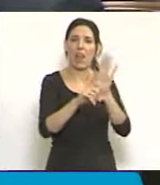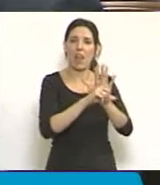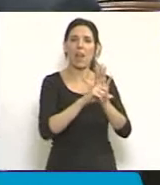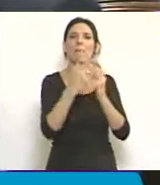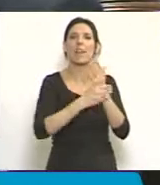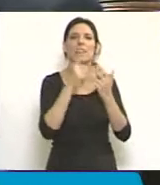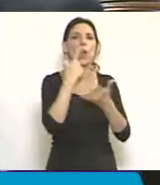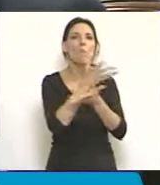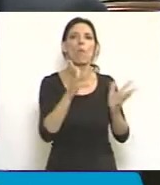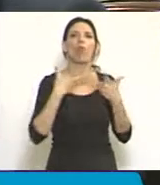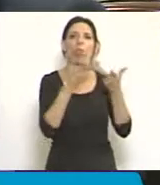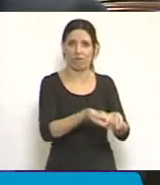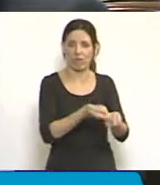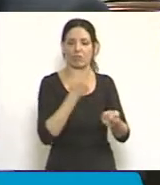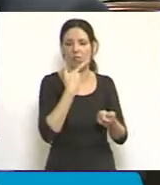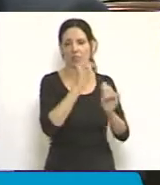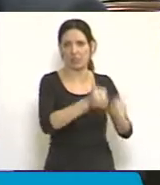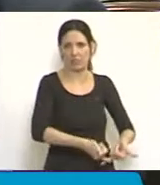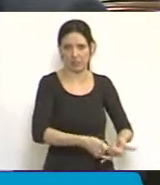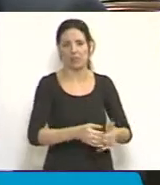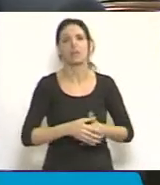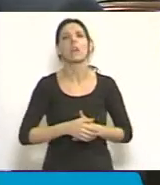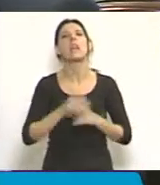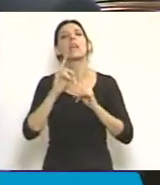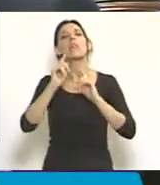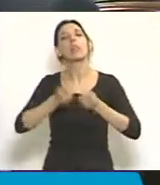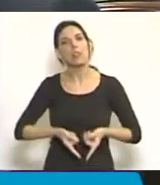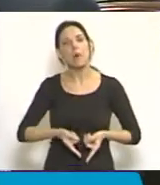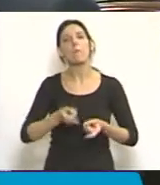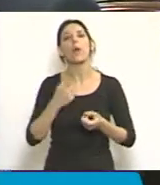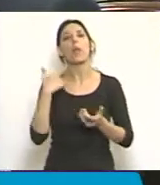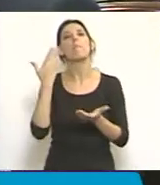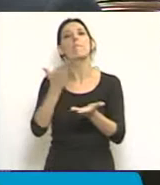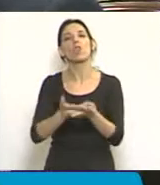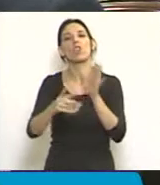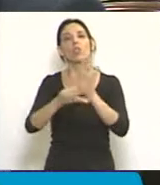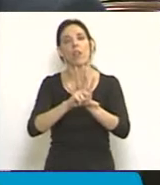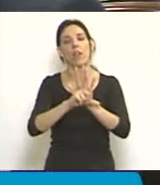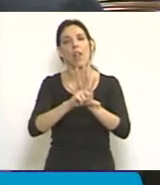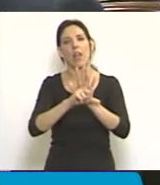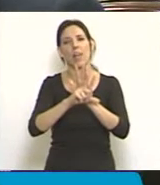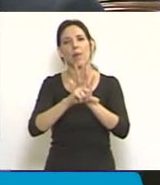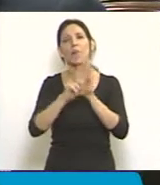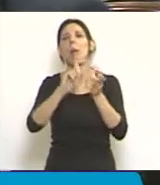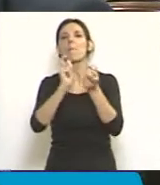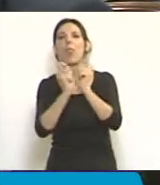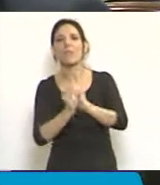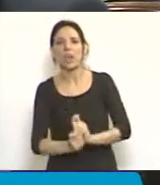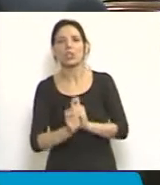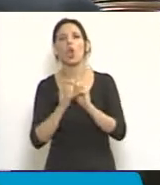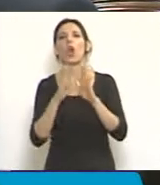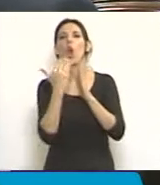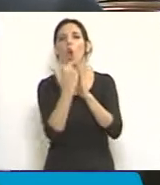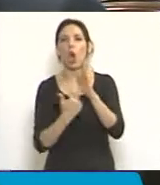Público de la Defensa, vamos a acompañar también el proyecto de ley de modificación del Código Penal sobre